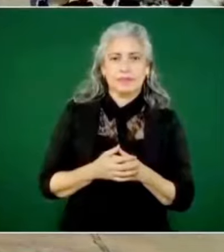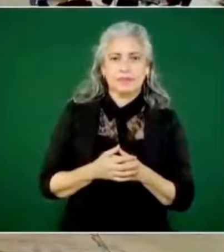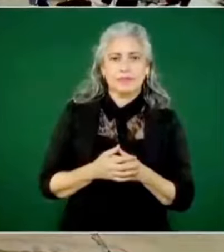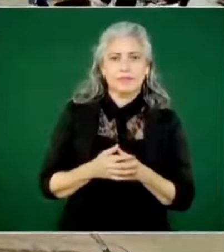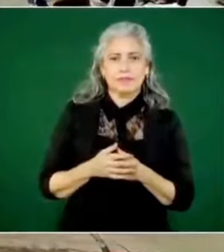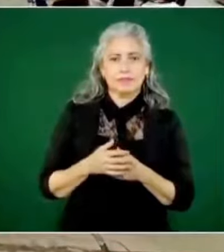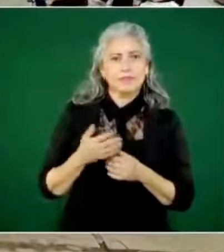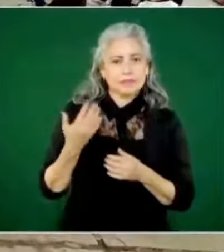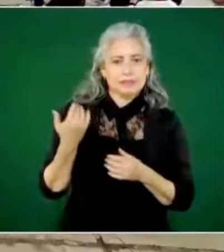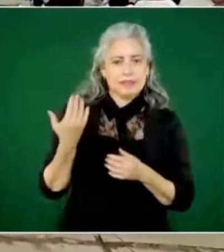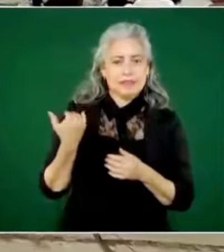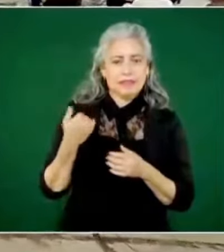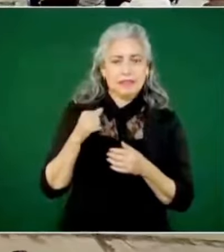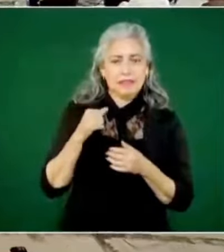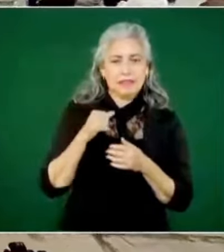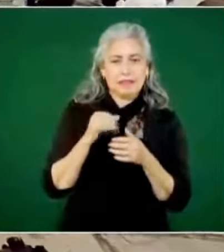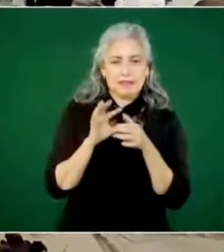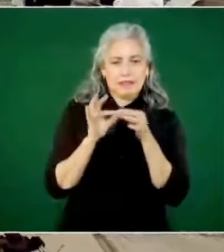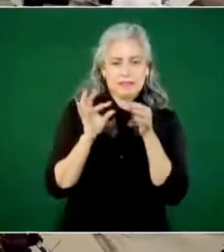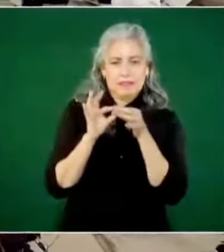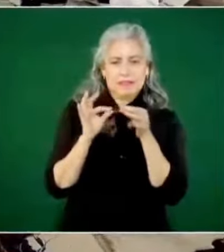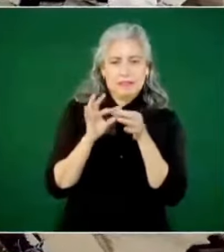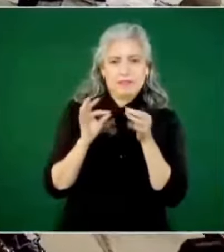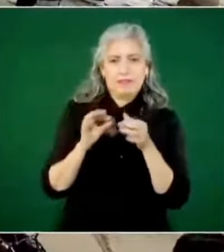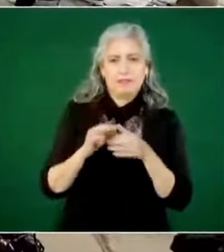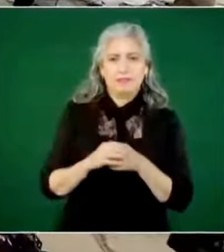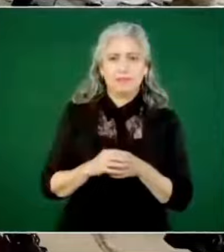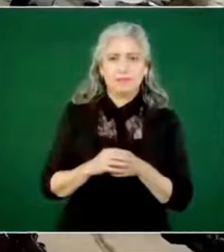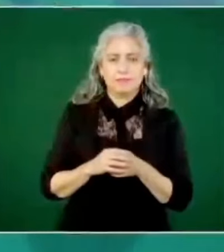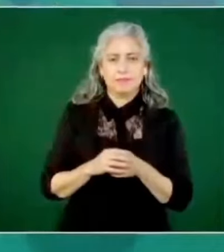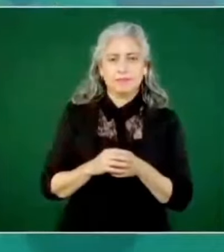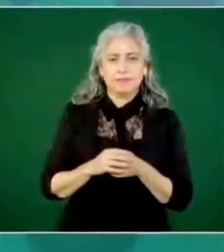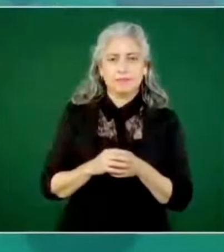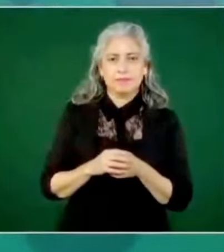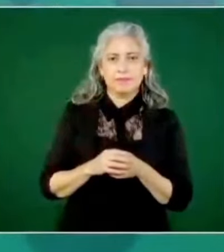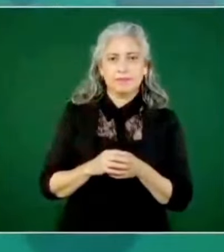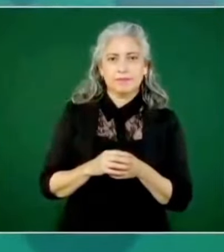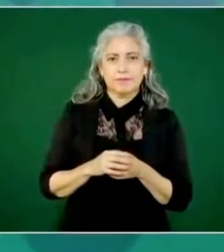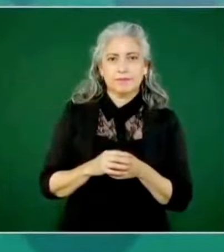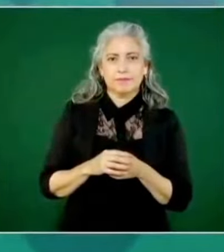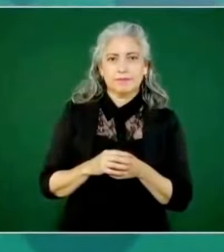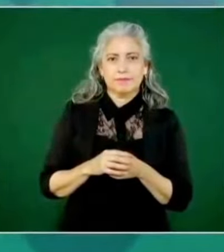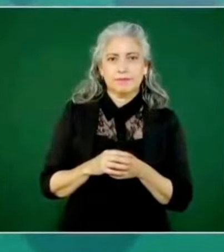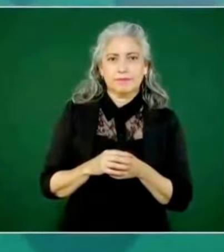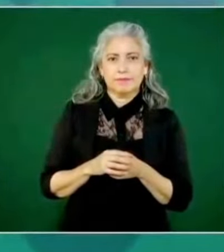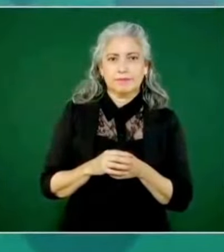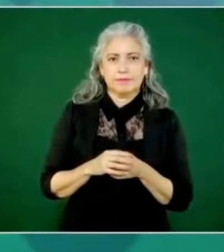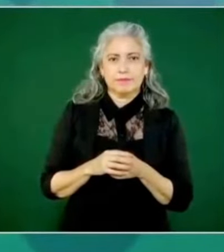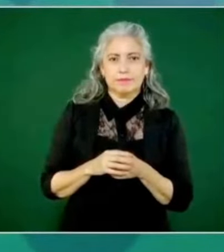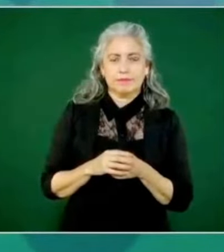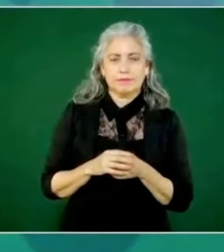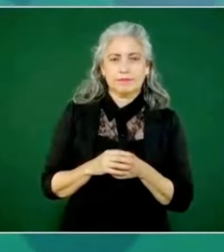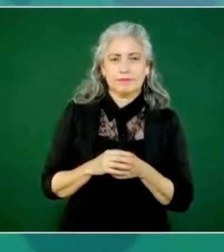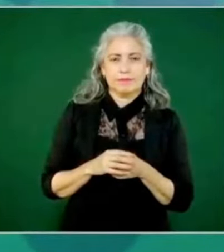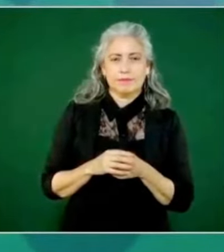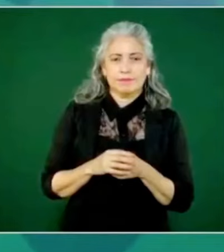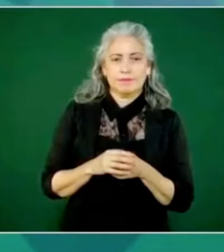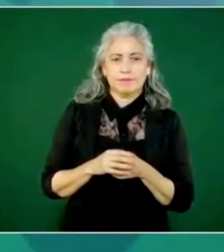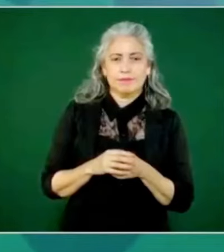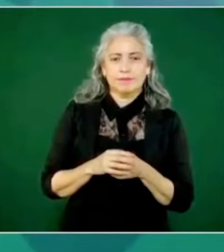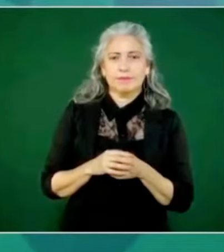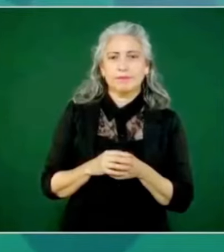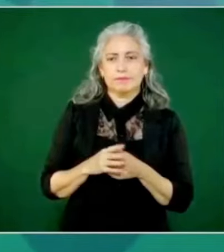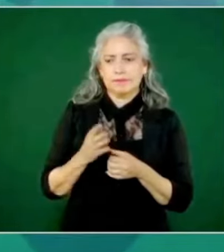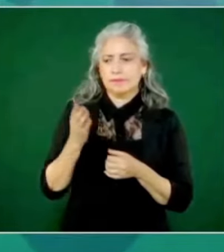define cómo